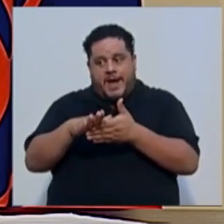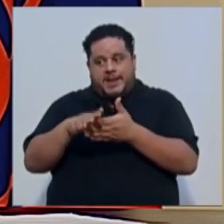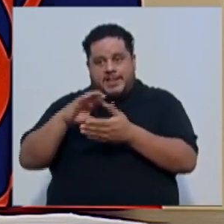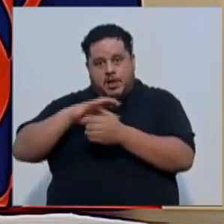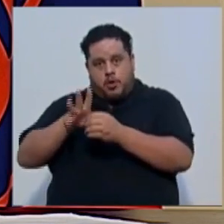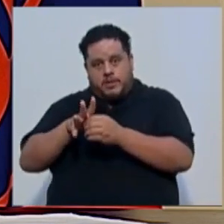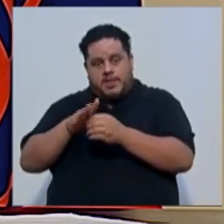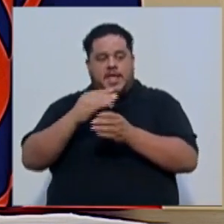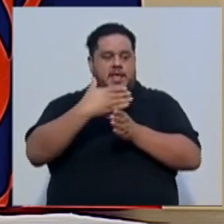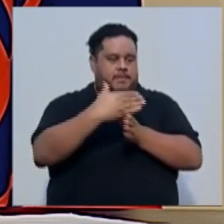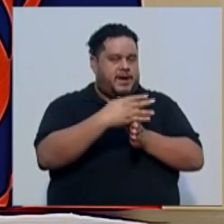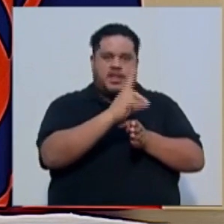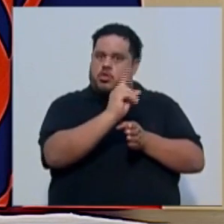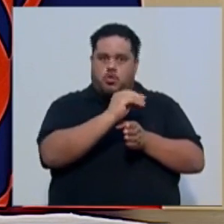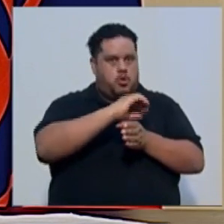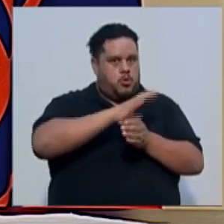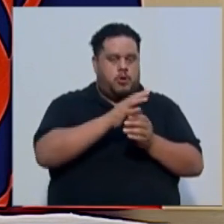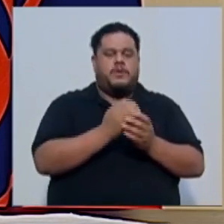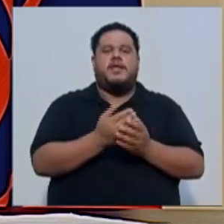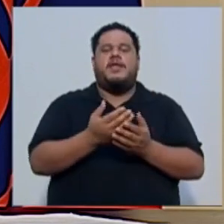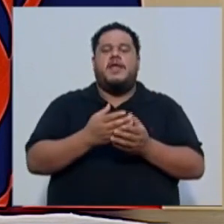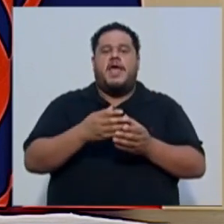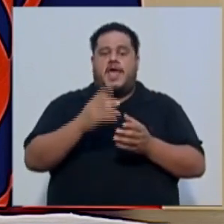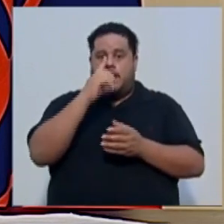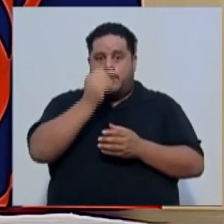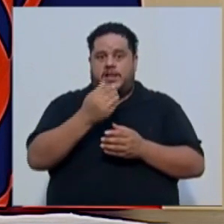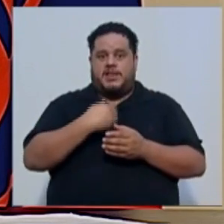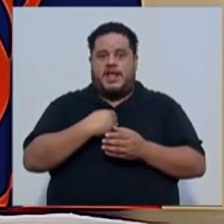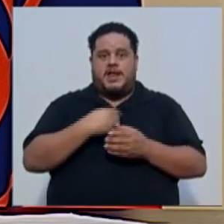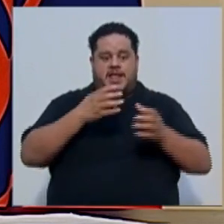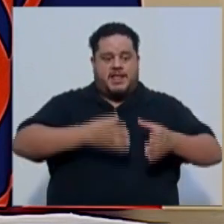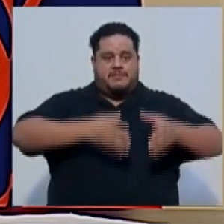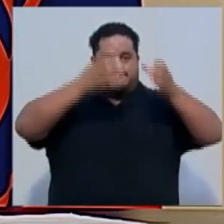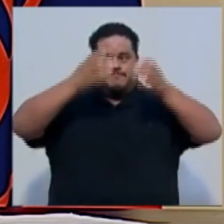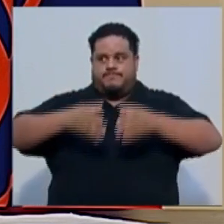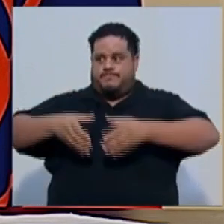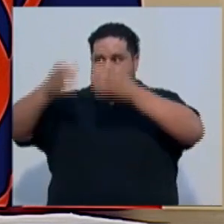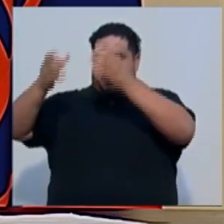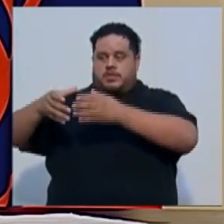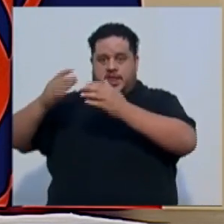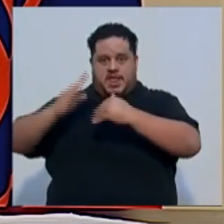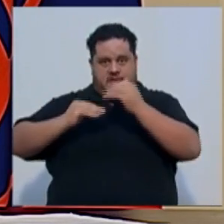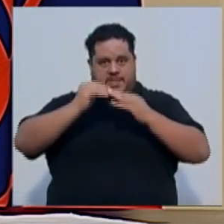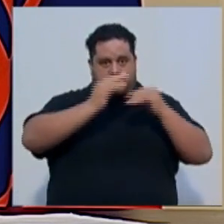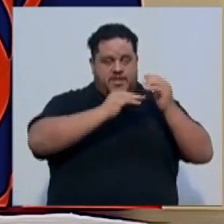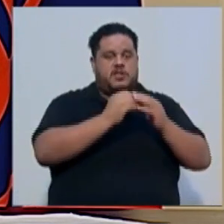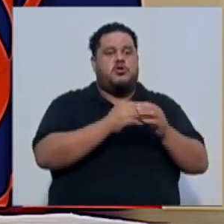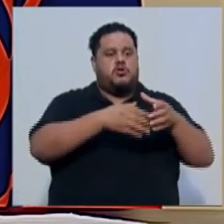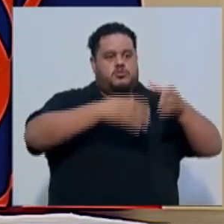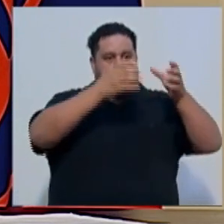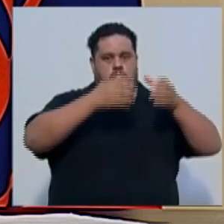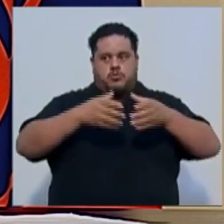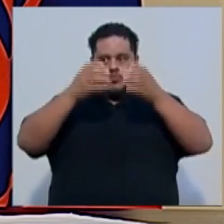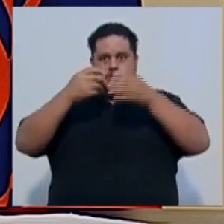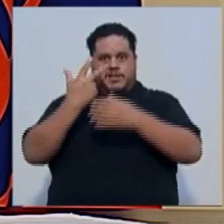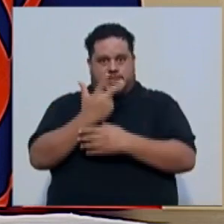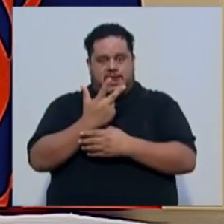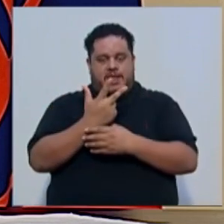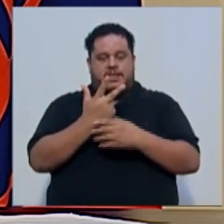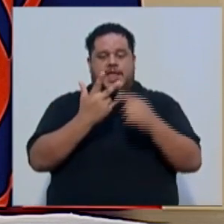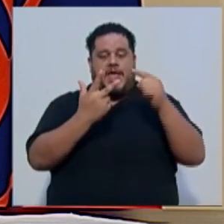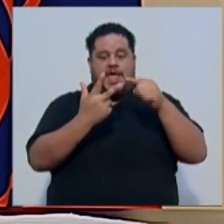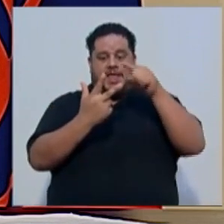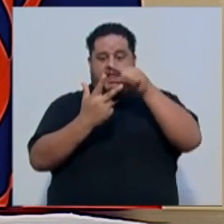COVID. El Calderón Guardia cuenta con tres torres, la Torre Este, la Torre Norte y la Torre Sur. En cada torre existen